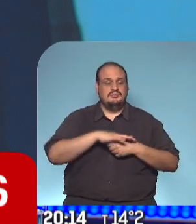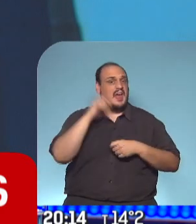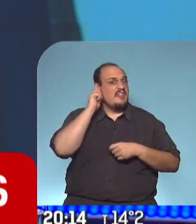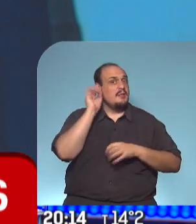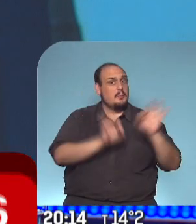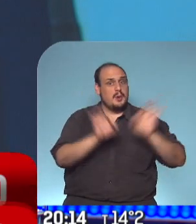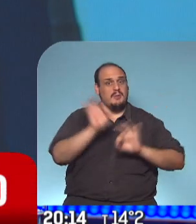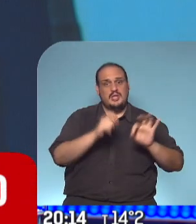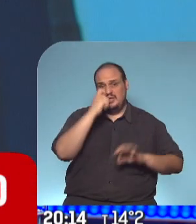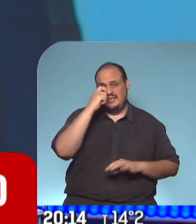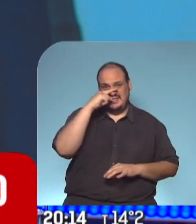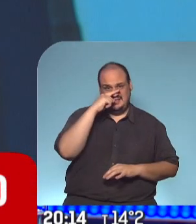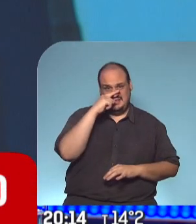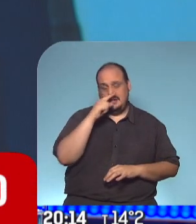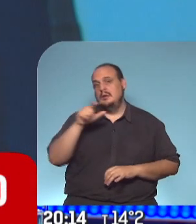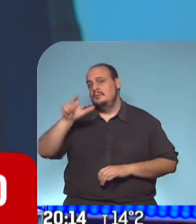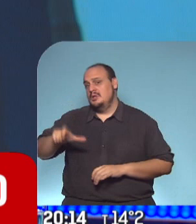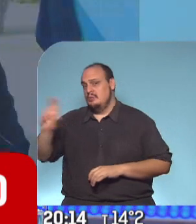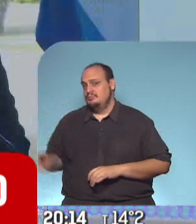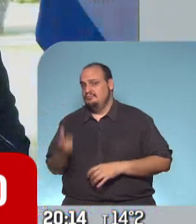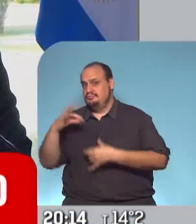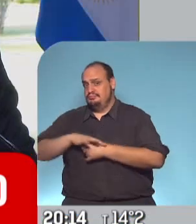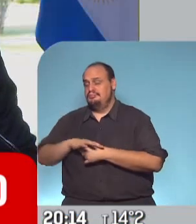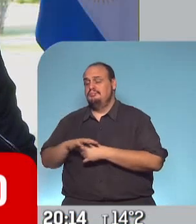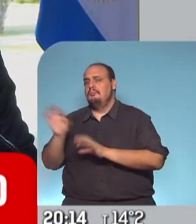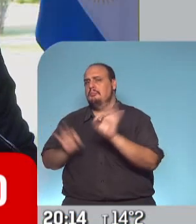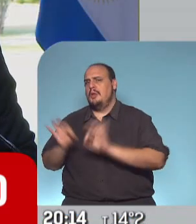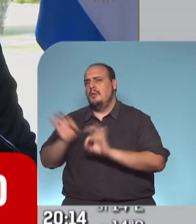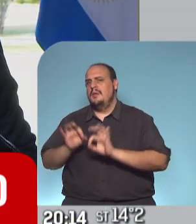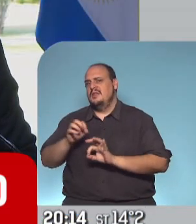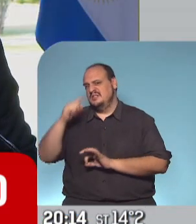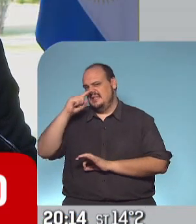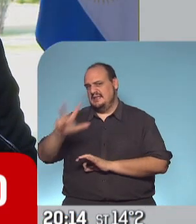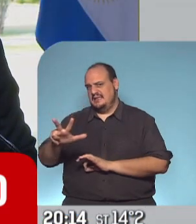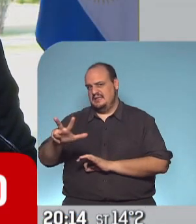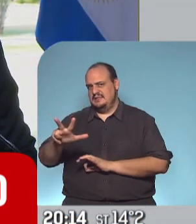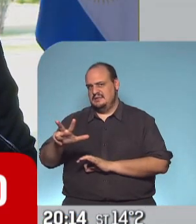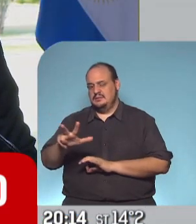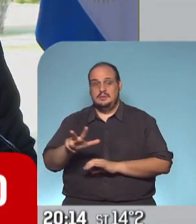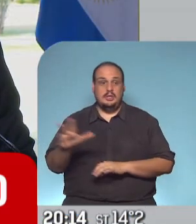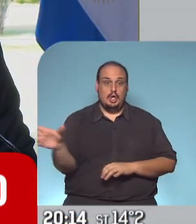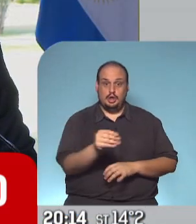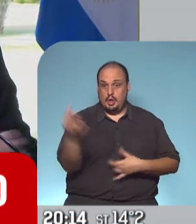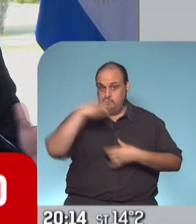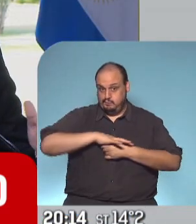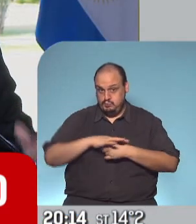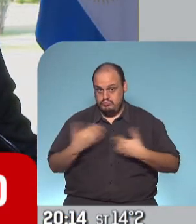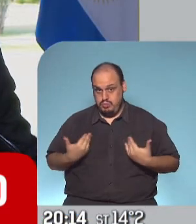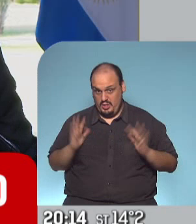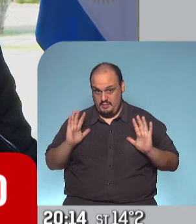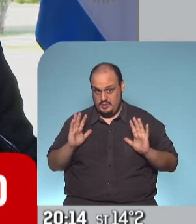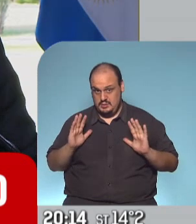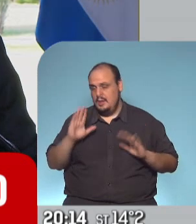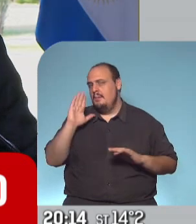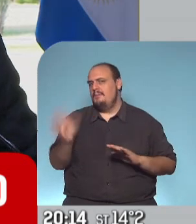años, el promedio de edad de los fallecidos es de 73 años. Y allí dijo, el virus no llega a todos. Obviamente, ya sabemos a quién